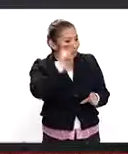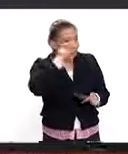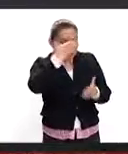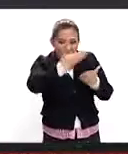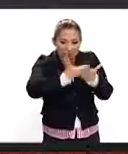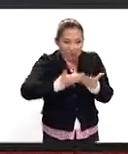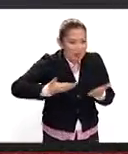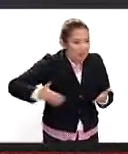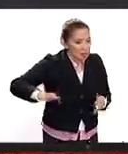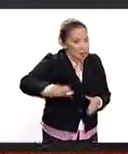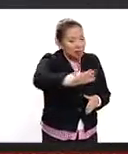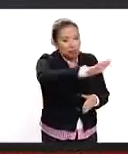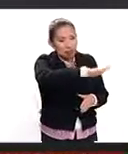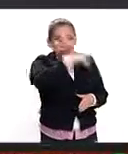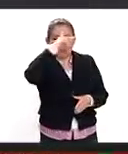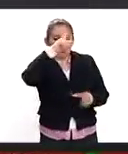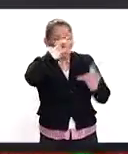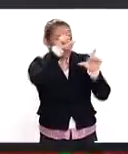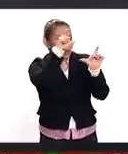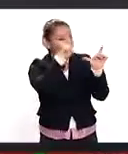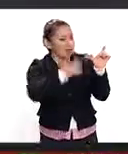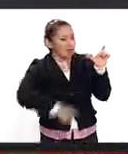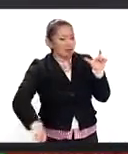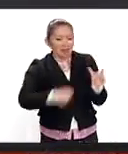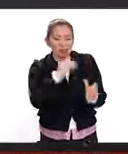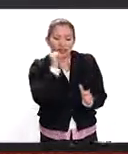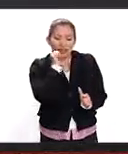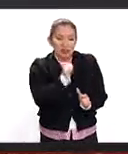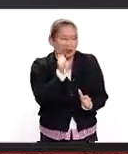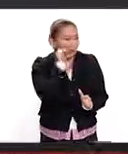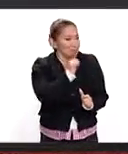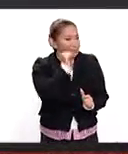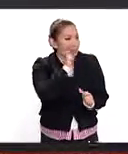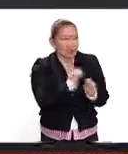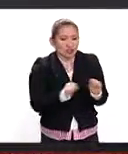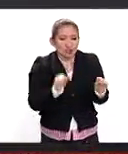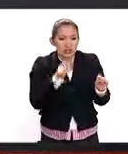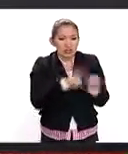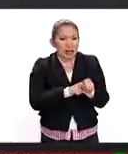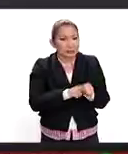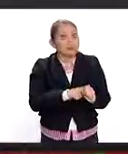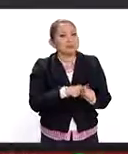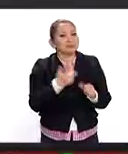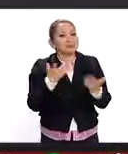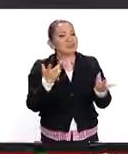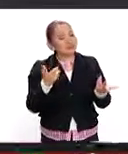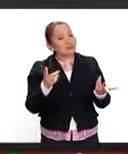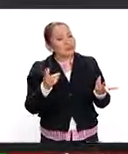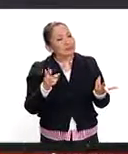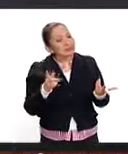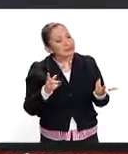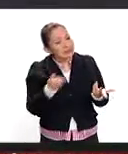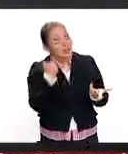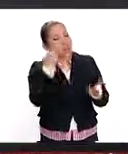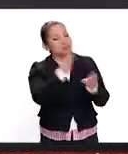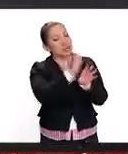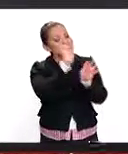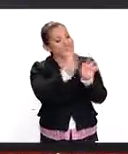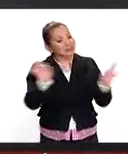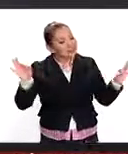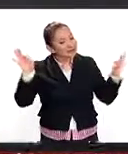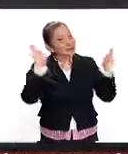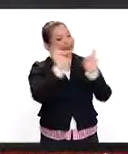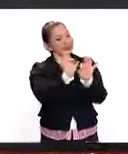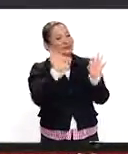al servicio del país, al servicio de la nación, al servicio de la sociedad. Son de los principales,